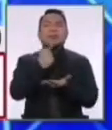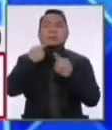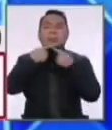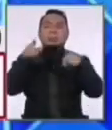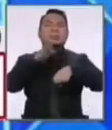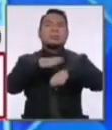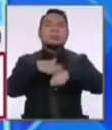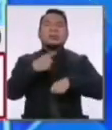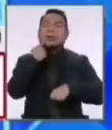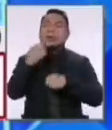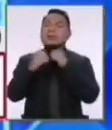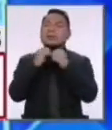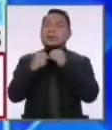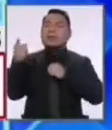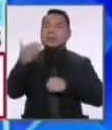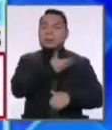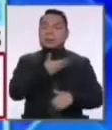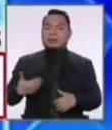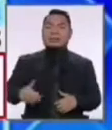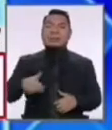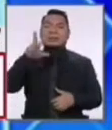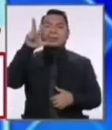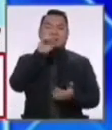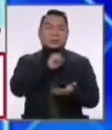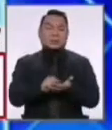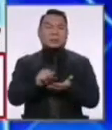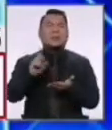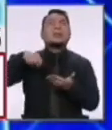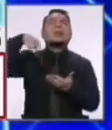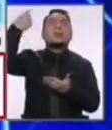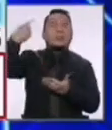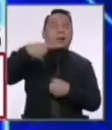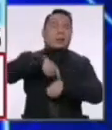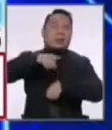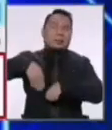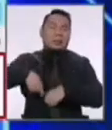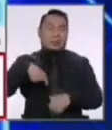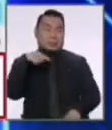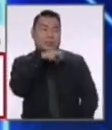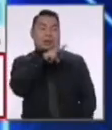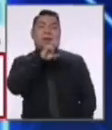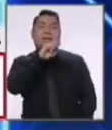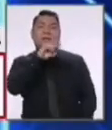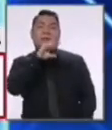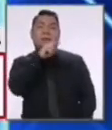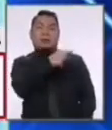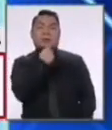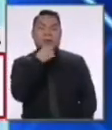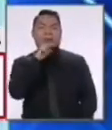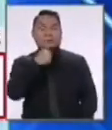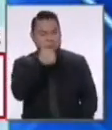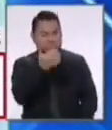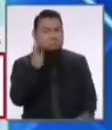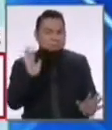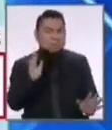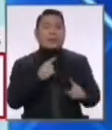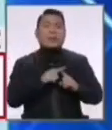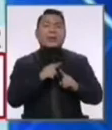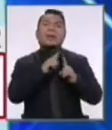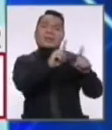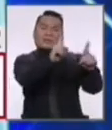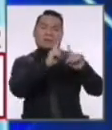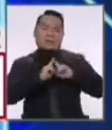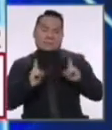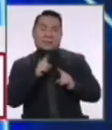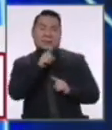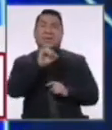Cuando dijimos cuál era la solución y el gobierno recién la implementó tres semanas después. Pero por propósito de lo que ha dicho la señora Verónica Mendoza, yo lo saludo porque aquí queda clara la diferencia